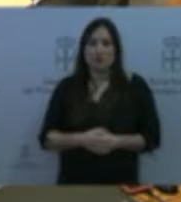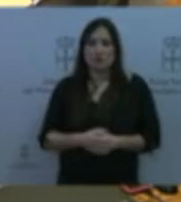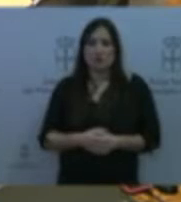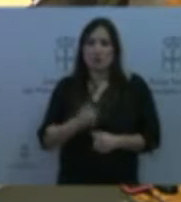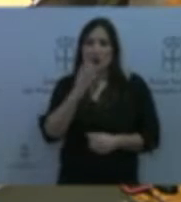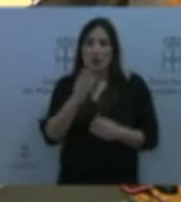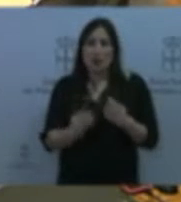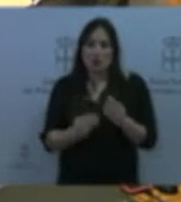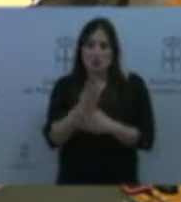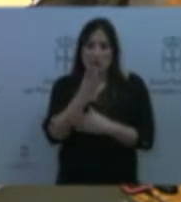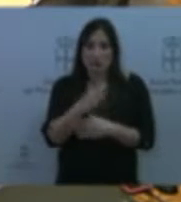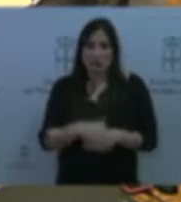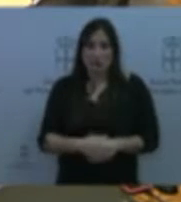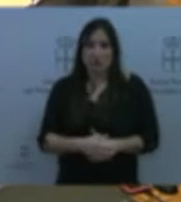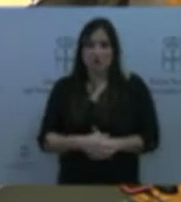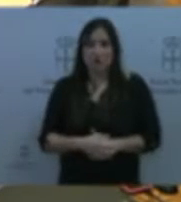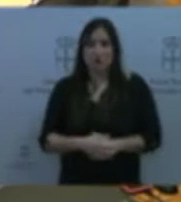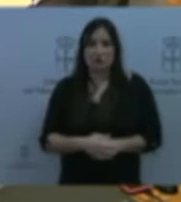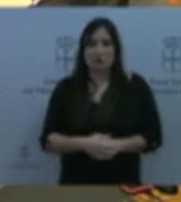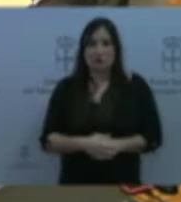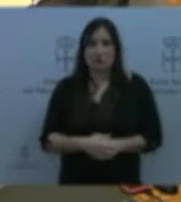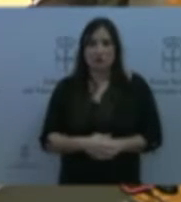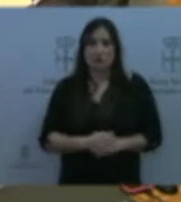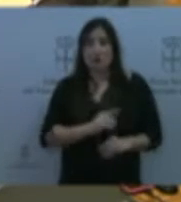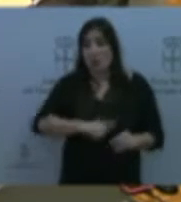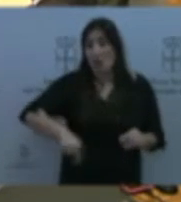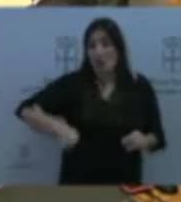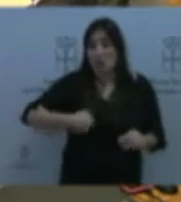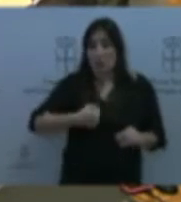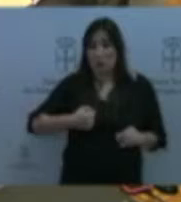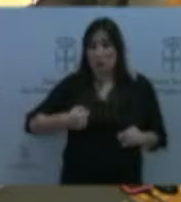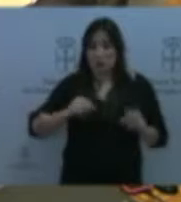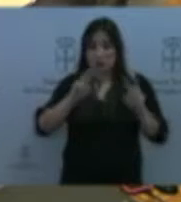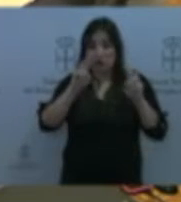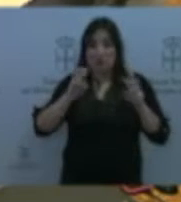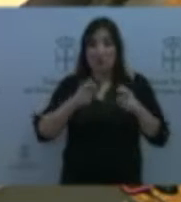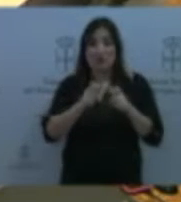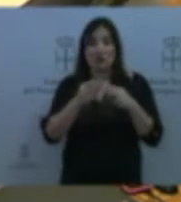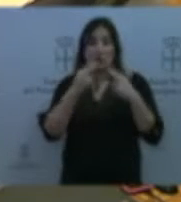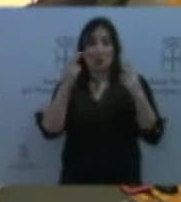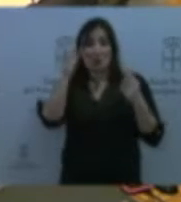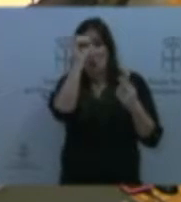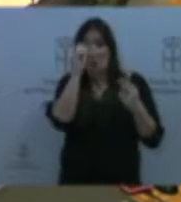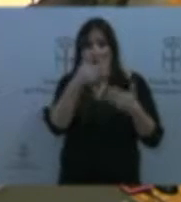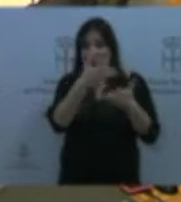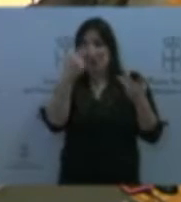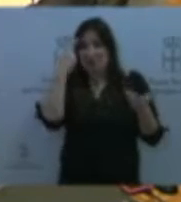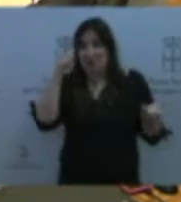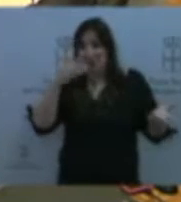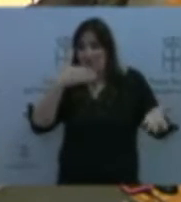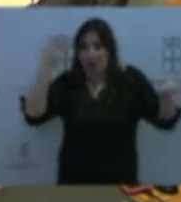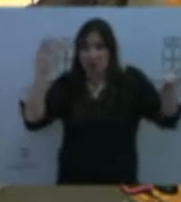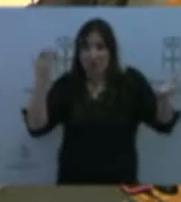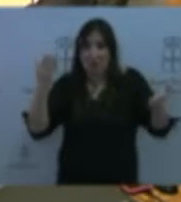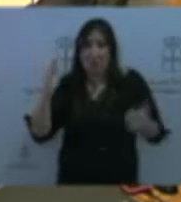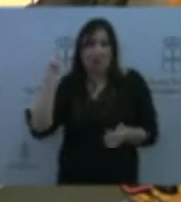La posición de Podemos Asturias respecto al sector público asturiano es de sobra conocida. Llevamos diciendo cuáles son nuestros planteamientos desde el